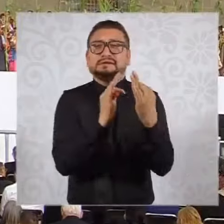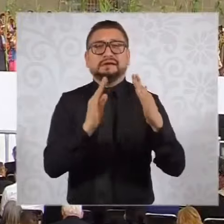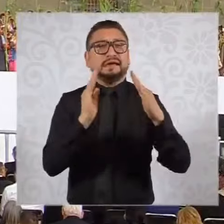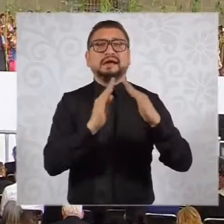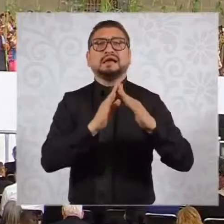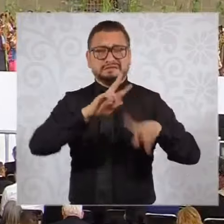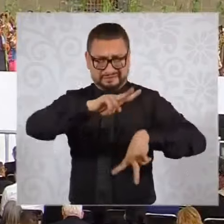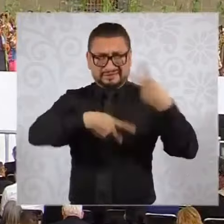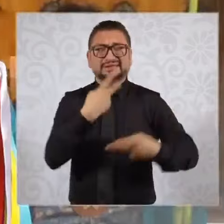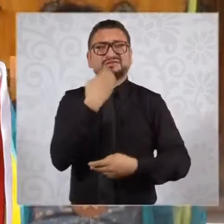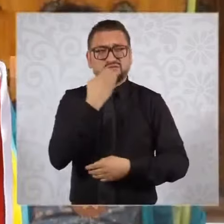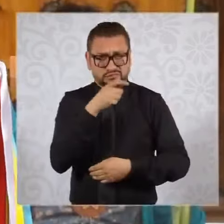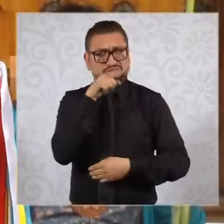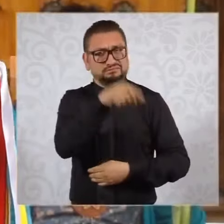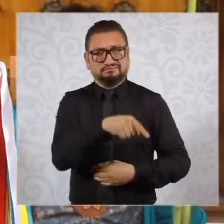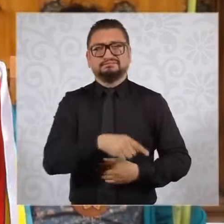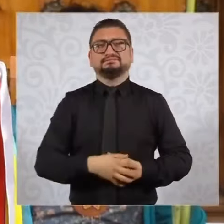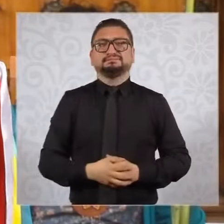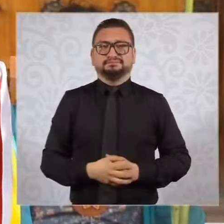Su casa.